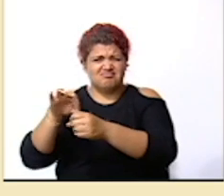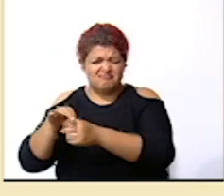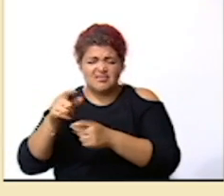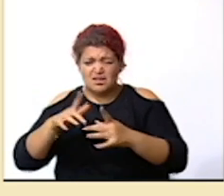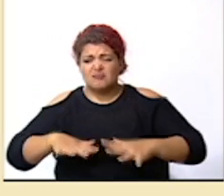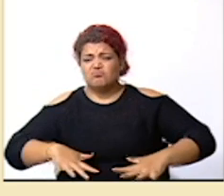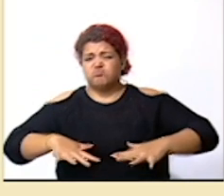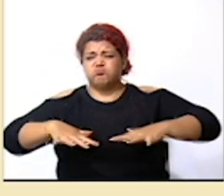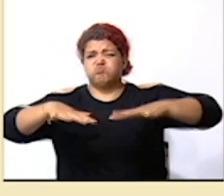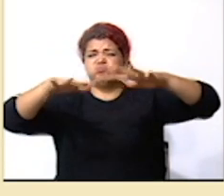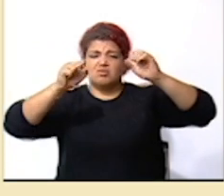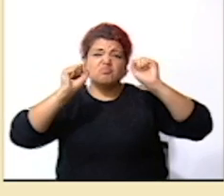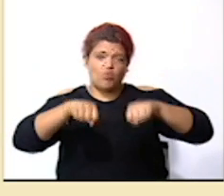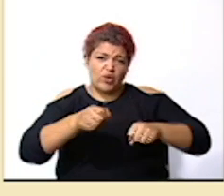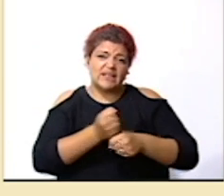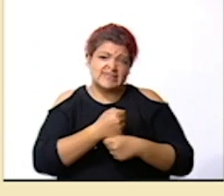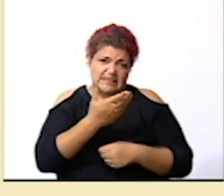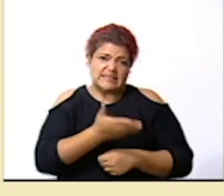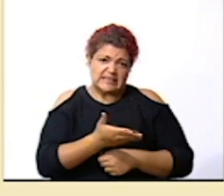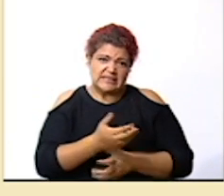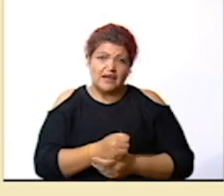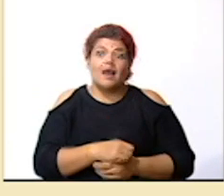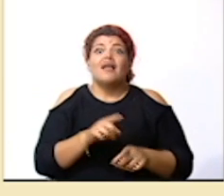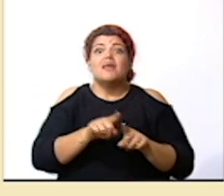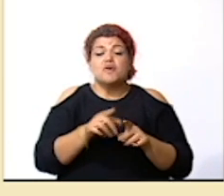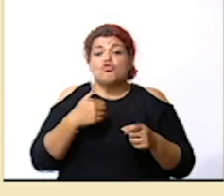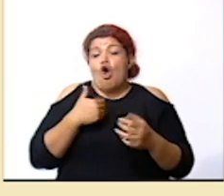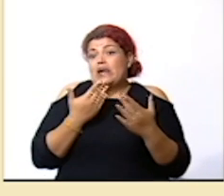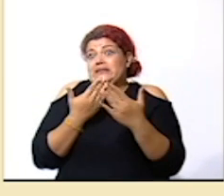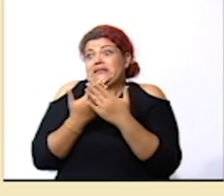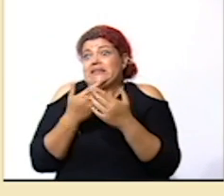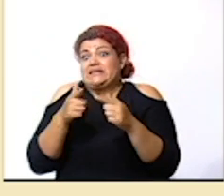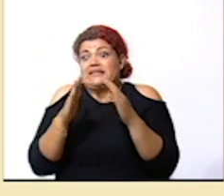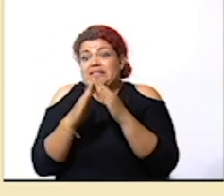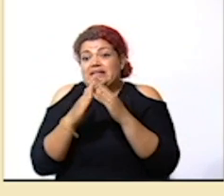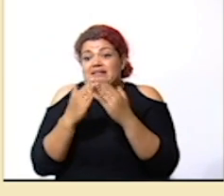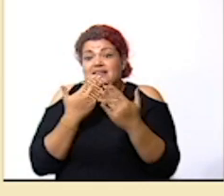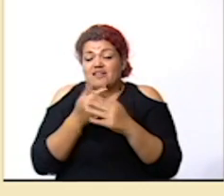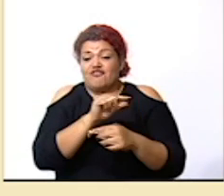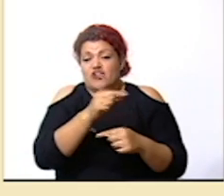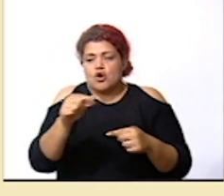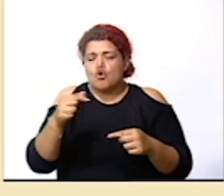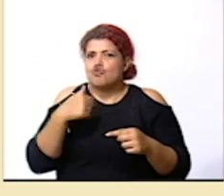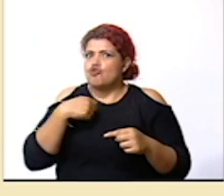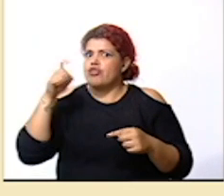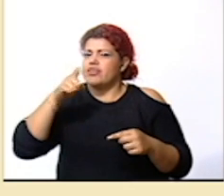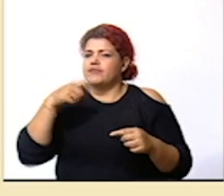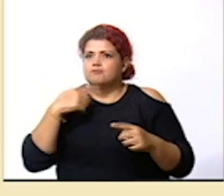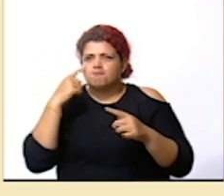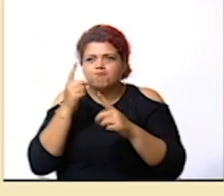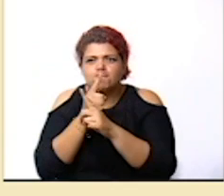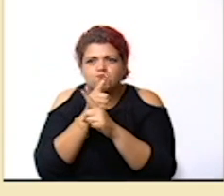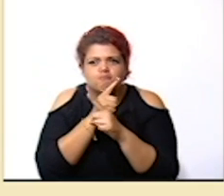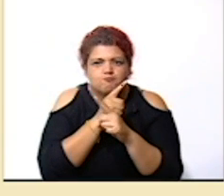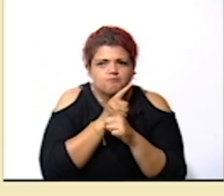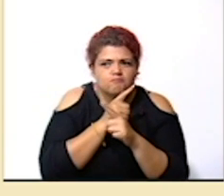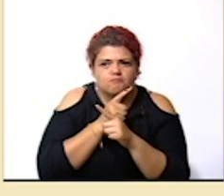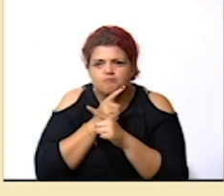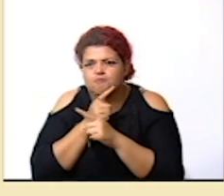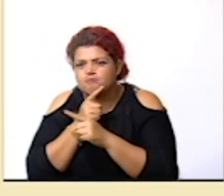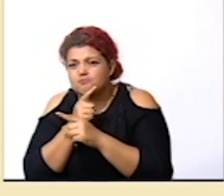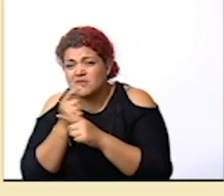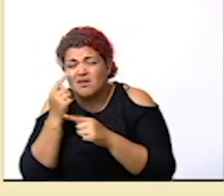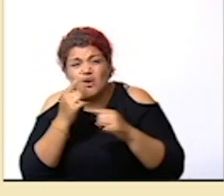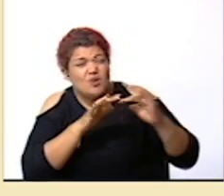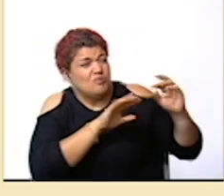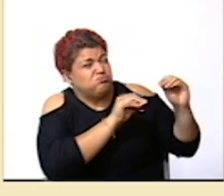luego que si vivimos cerca de un río o de un lago tenemos que estar atentos que los deslizamientos